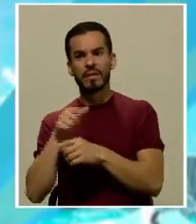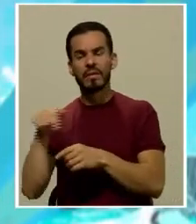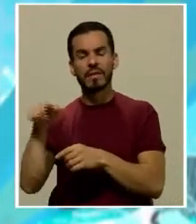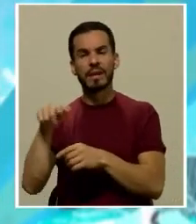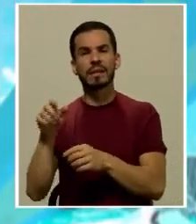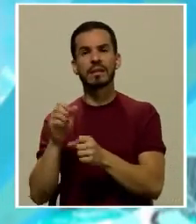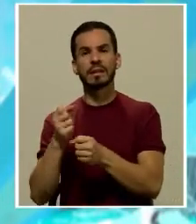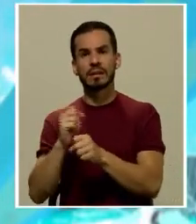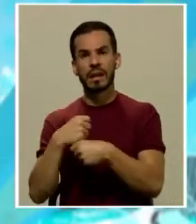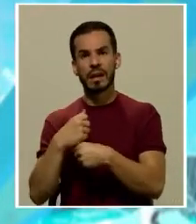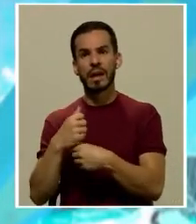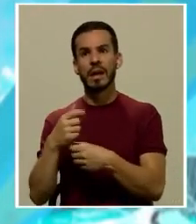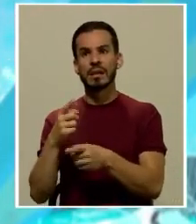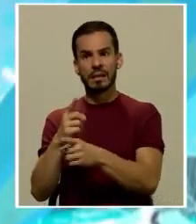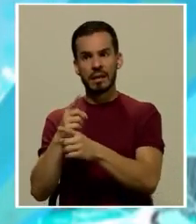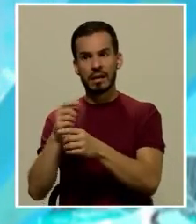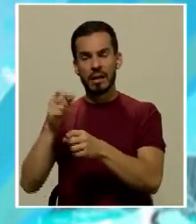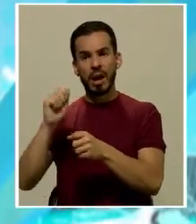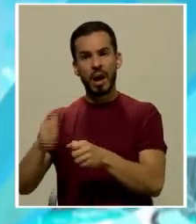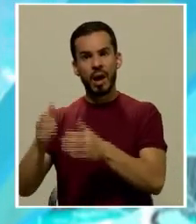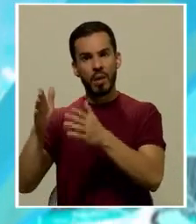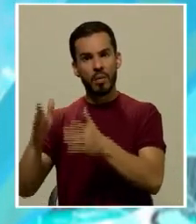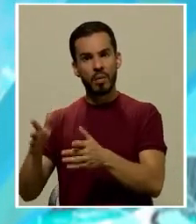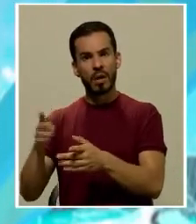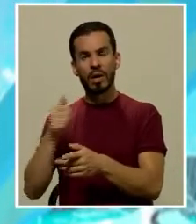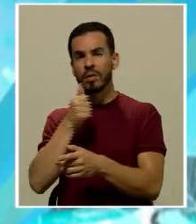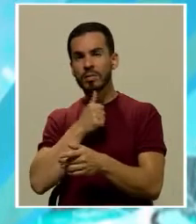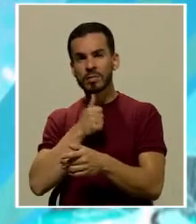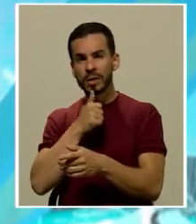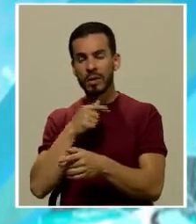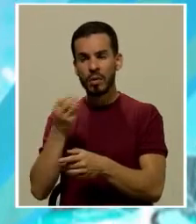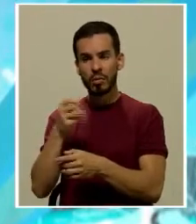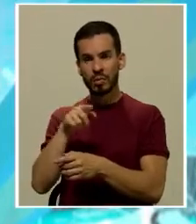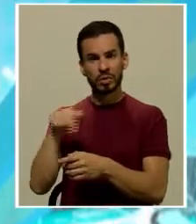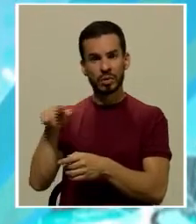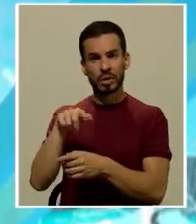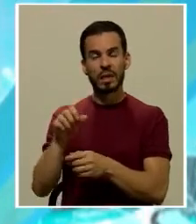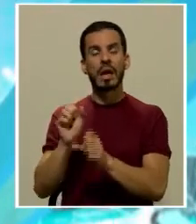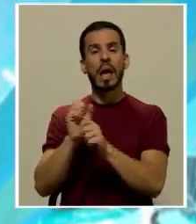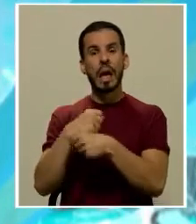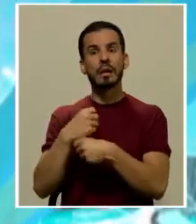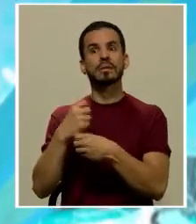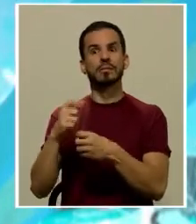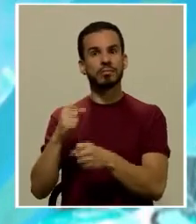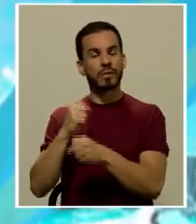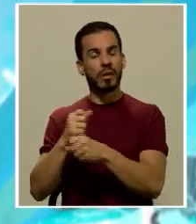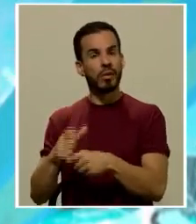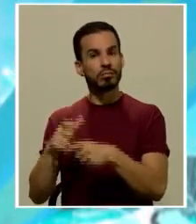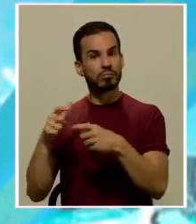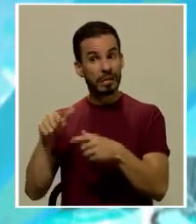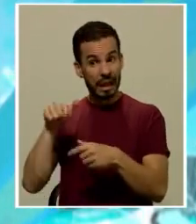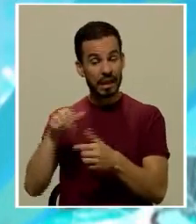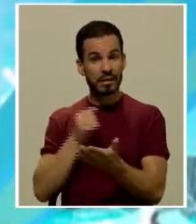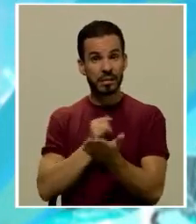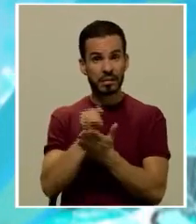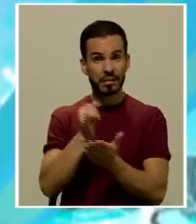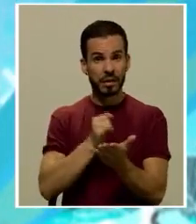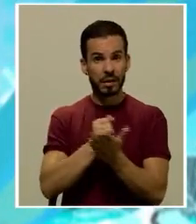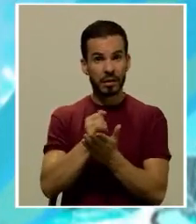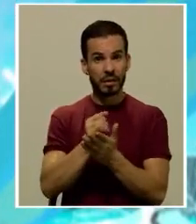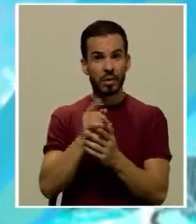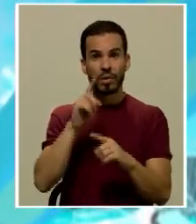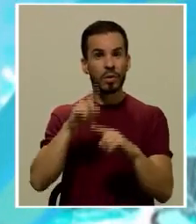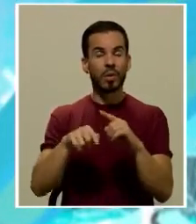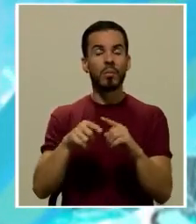hacen defensores particulares o privados muchos de los cuales también hacen una gran labor estas indagaciones no pueden